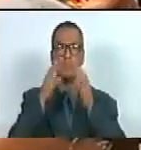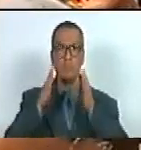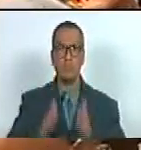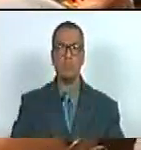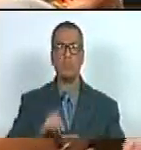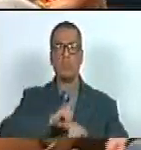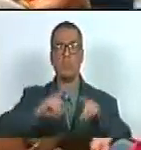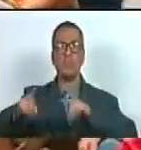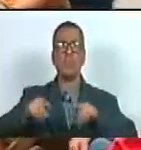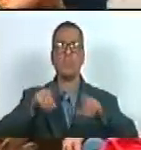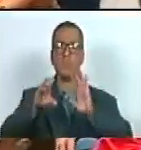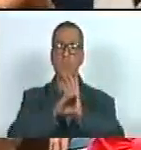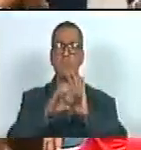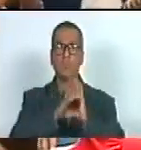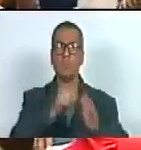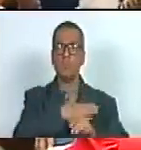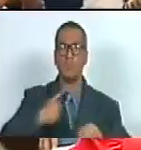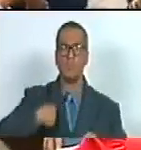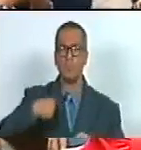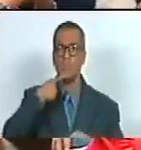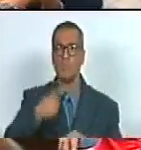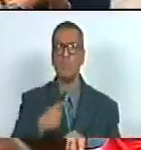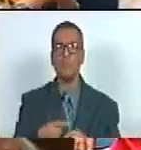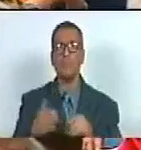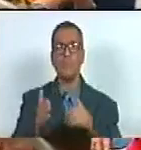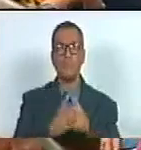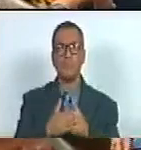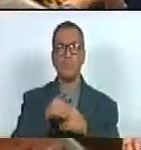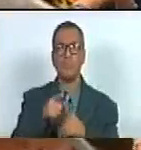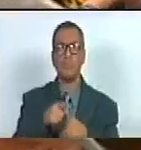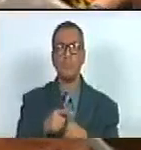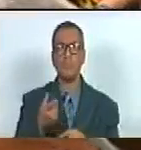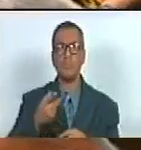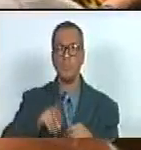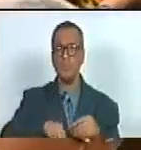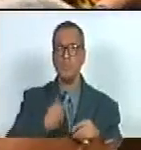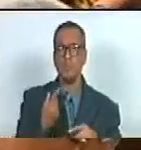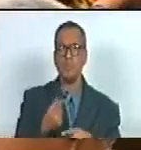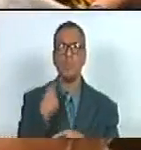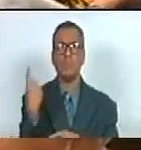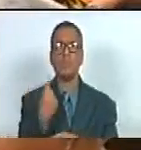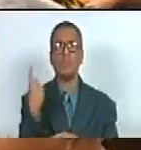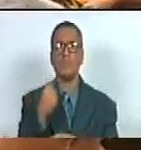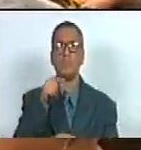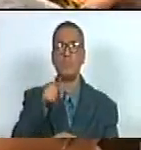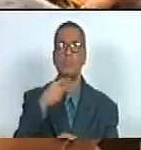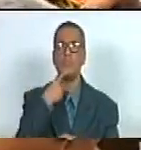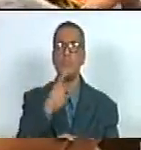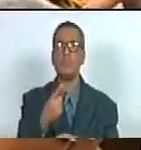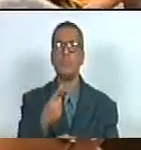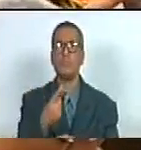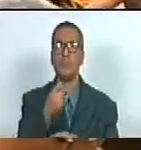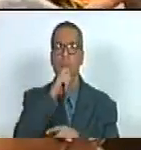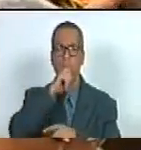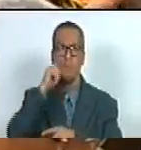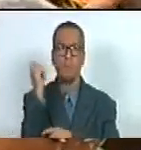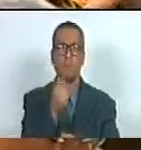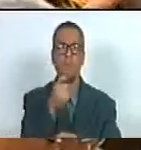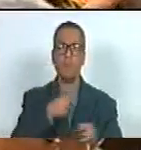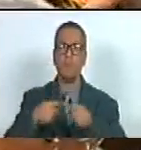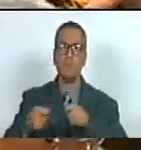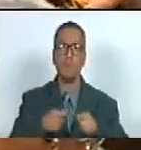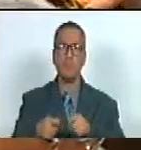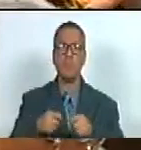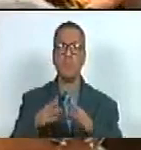en este sentido queremos cerrar y por supuesto no pueden quedar solos sus expresiones de odio sino una acción